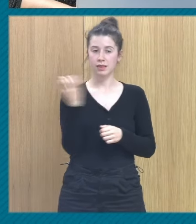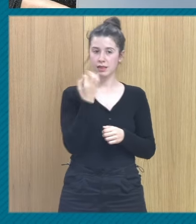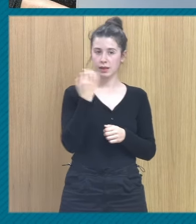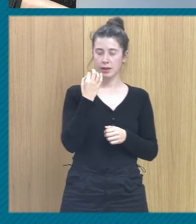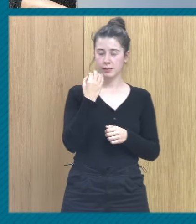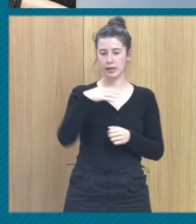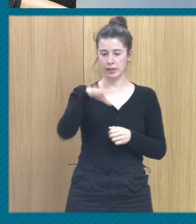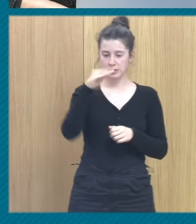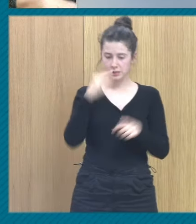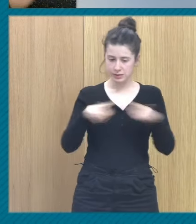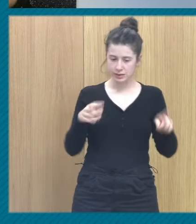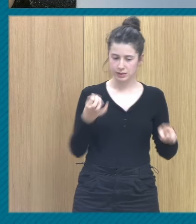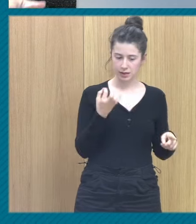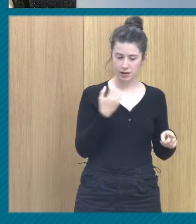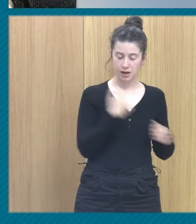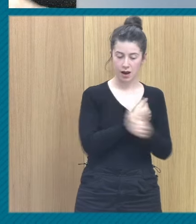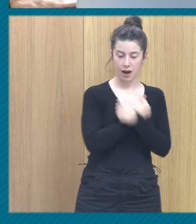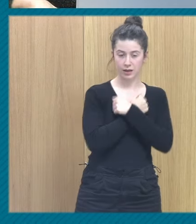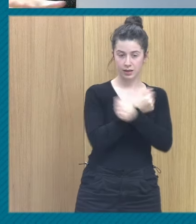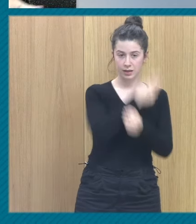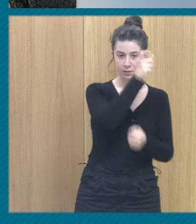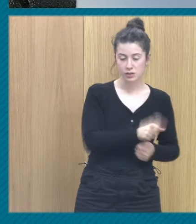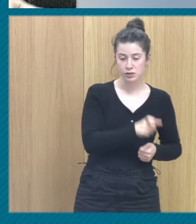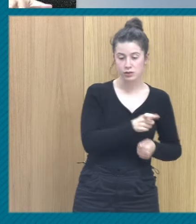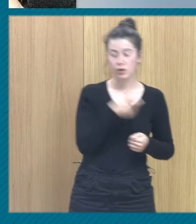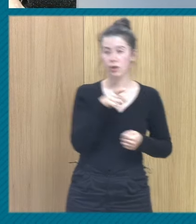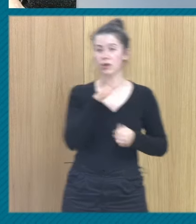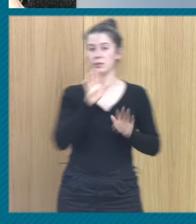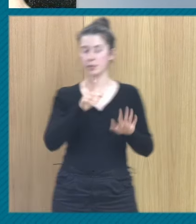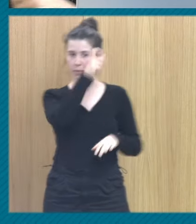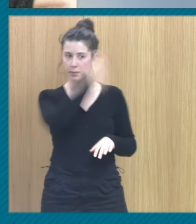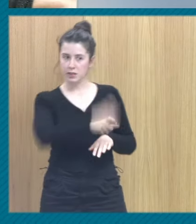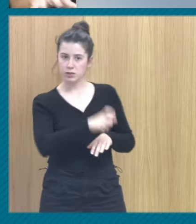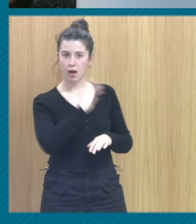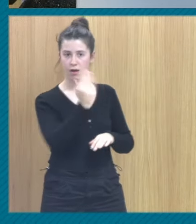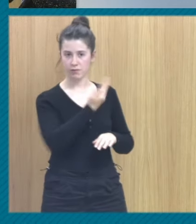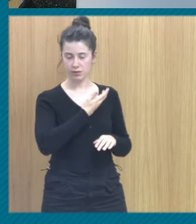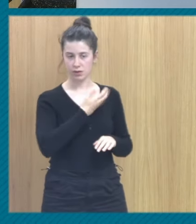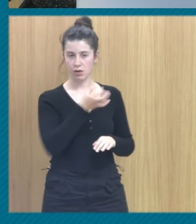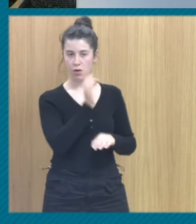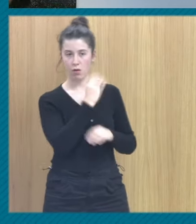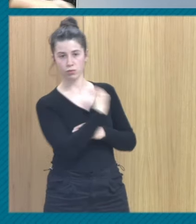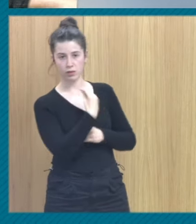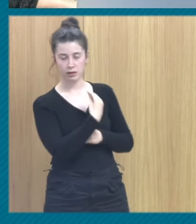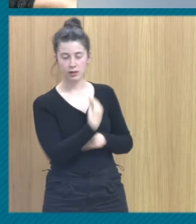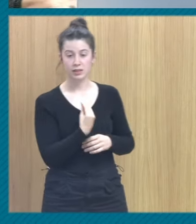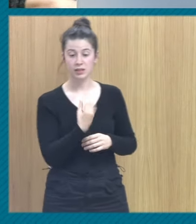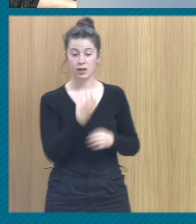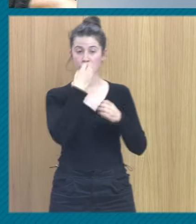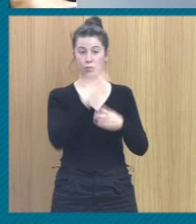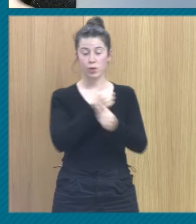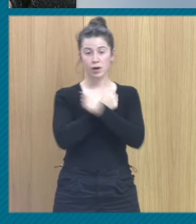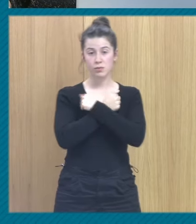es querer a alguien de lo que es que esa persona te haga daño o te cuide. El amor, el buen amor, es el